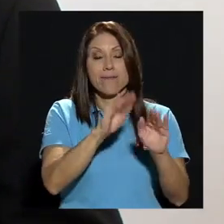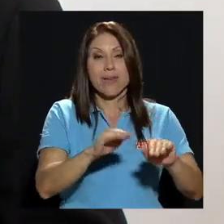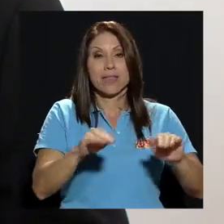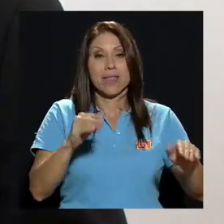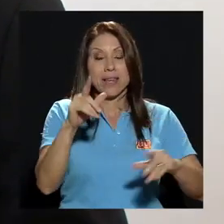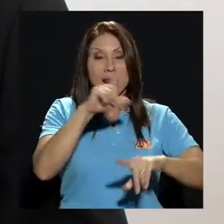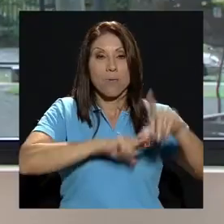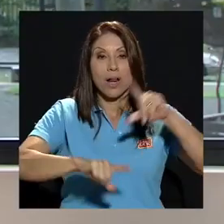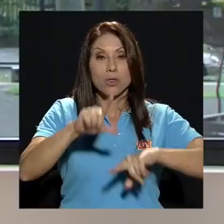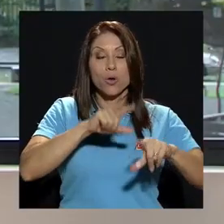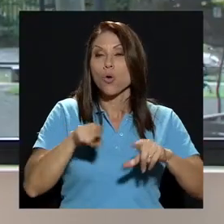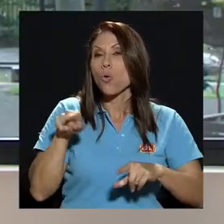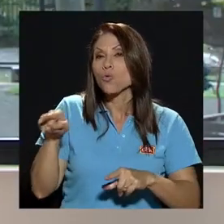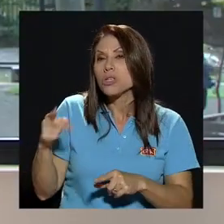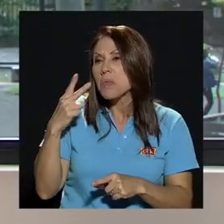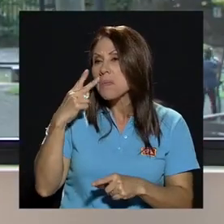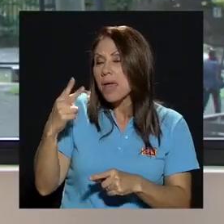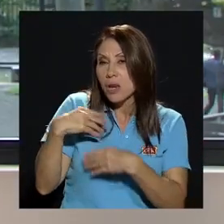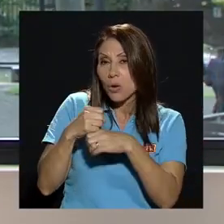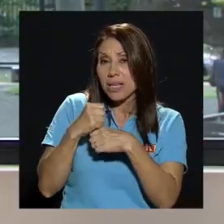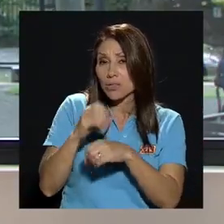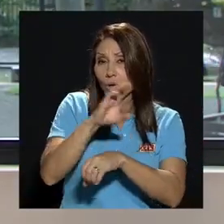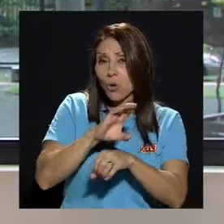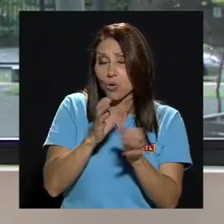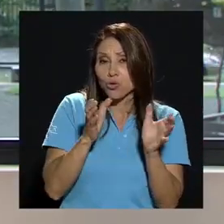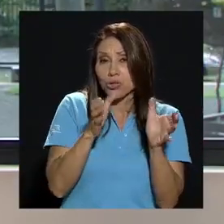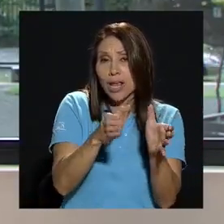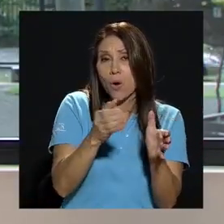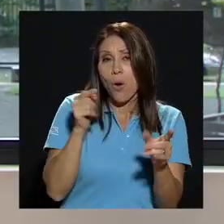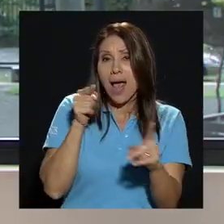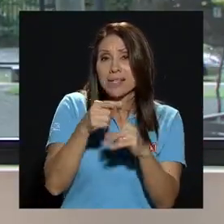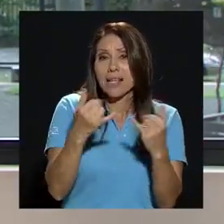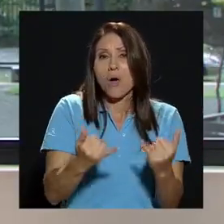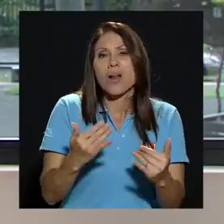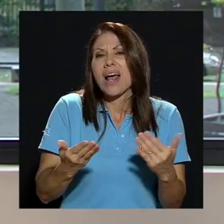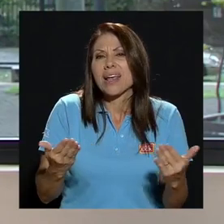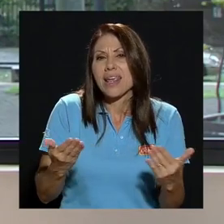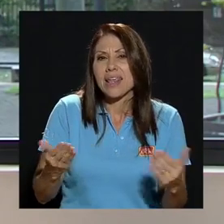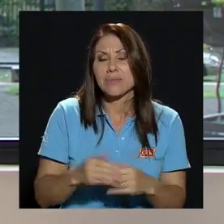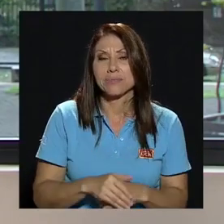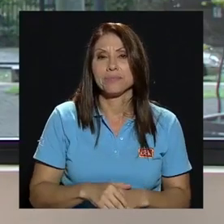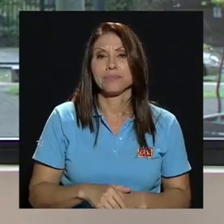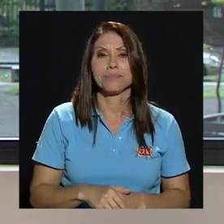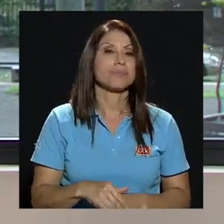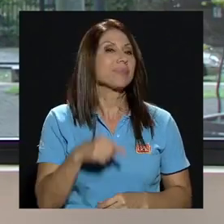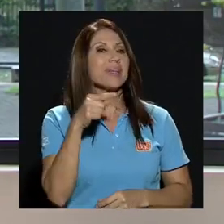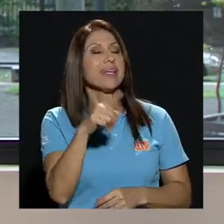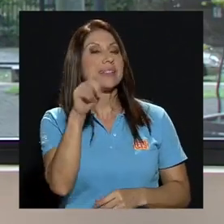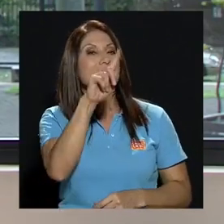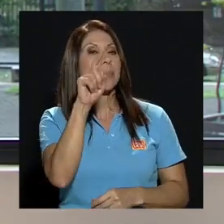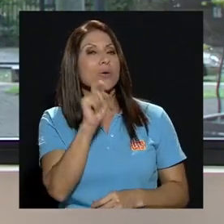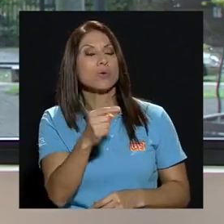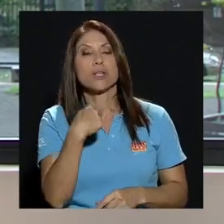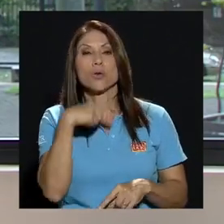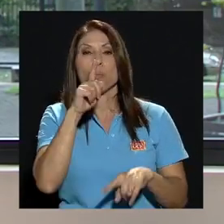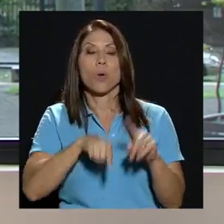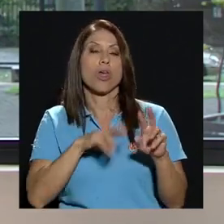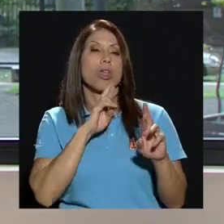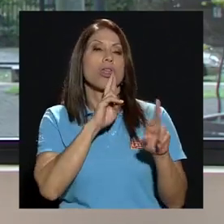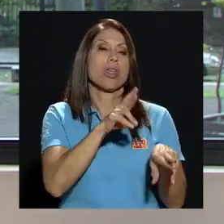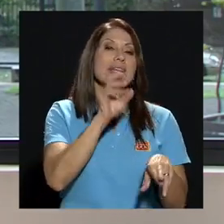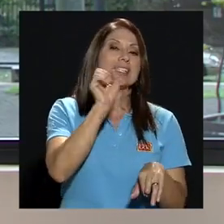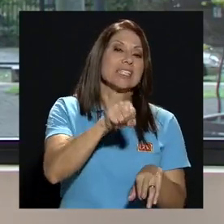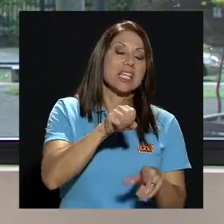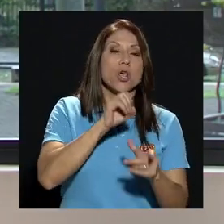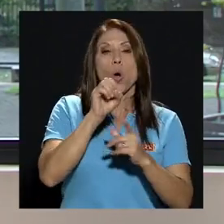hasta el momento en este caso? Mire esta es una pregunta que no le puedo decir ni si ni no porque eso tiene implicaciones legales muy